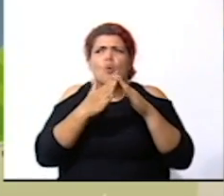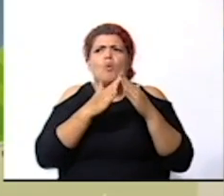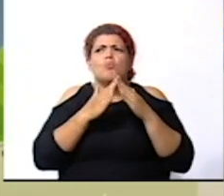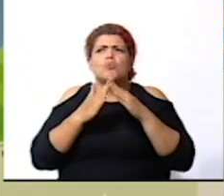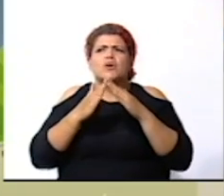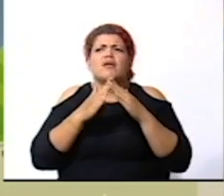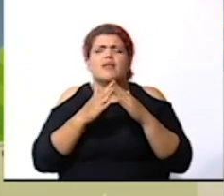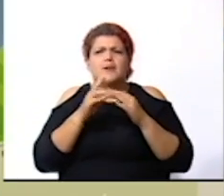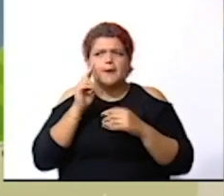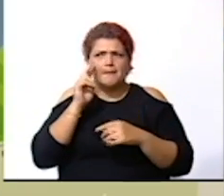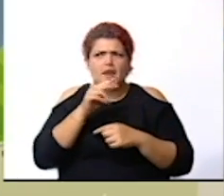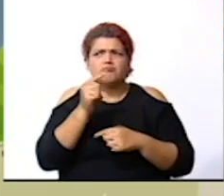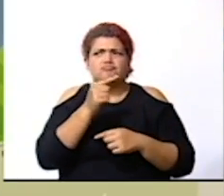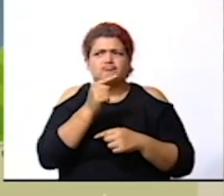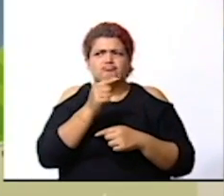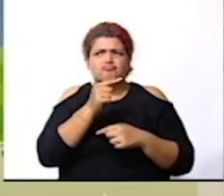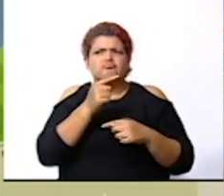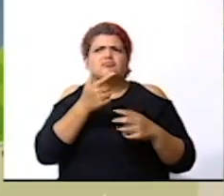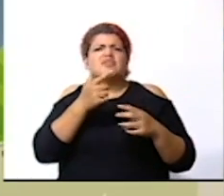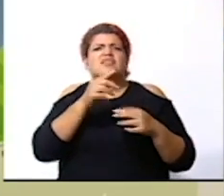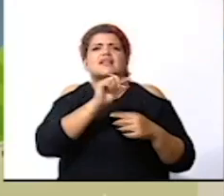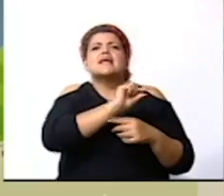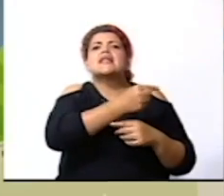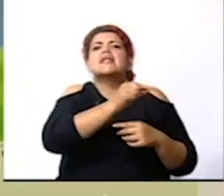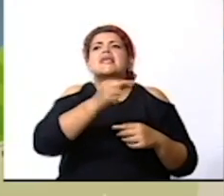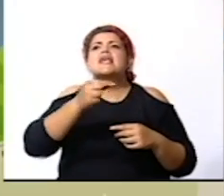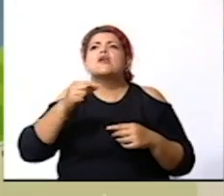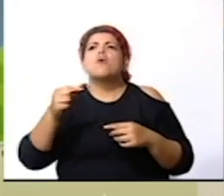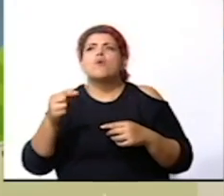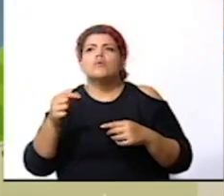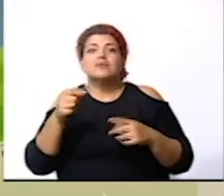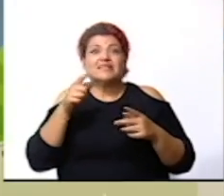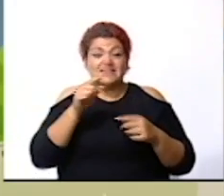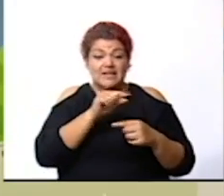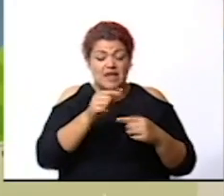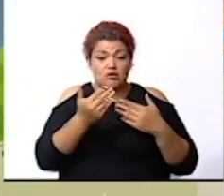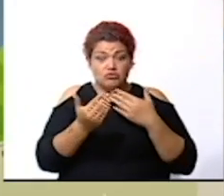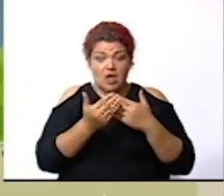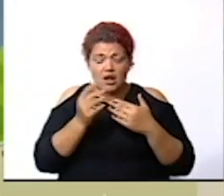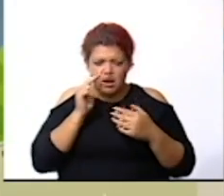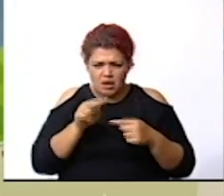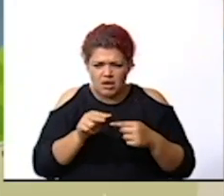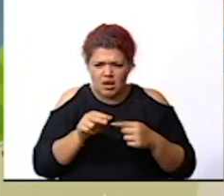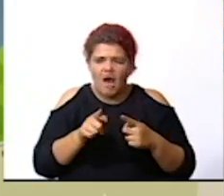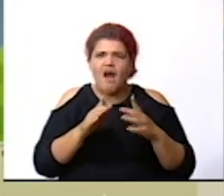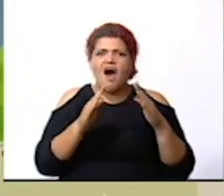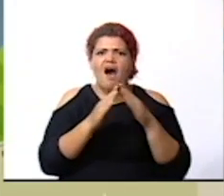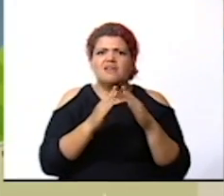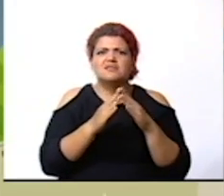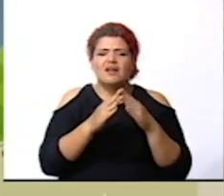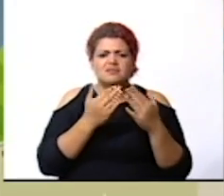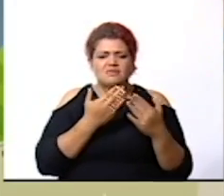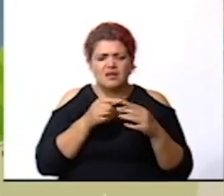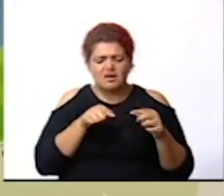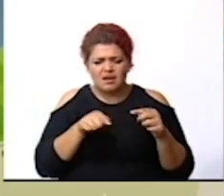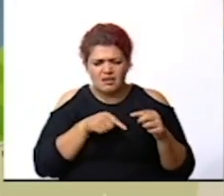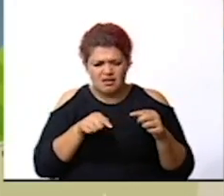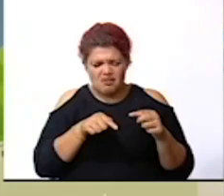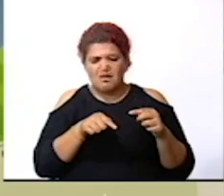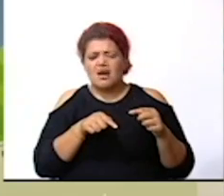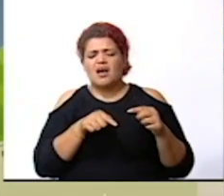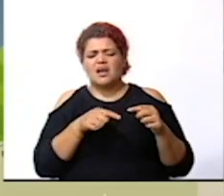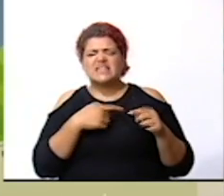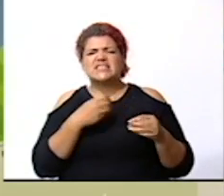observamos un río y cerca del río hay una casa en este caso